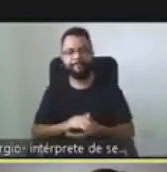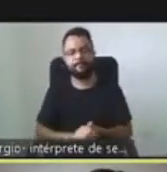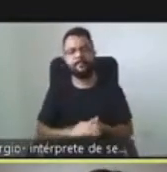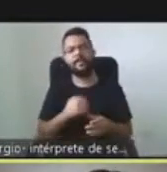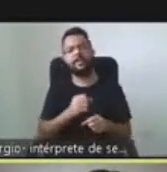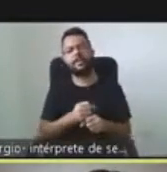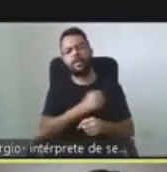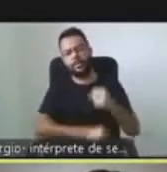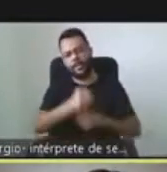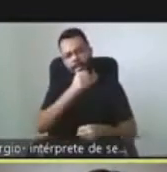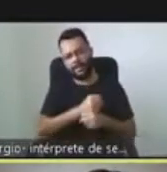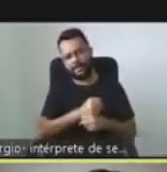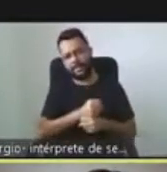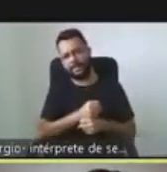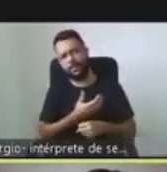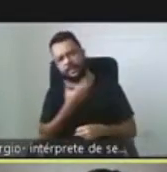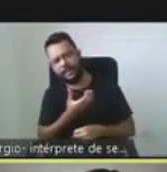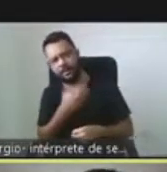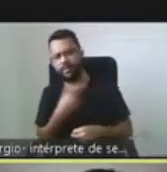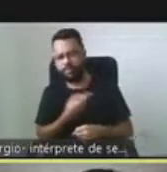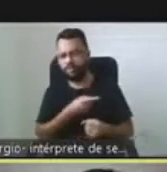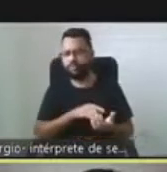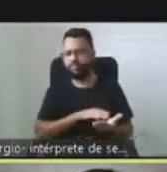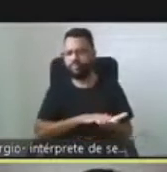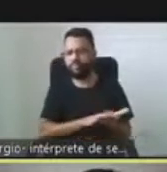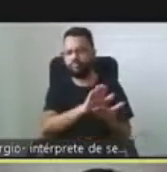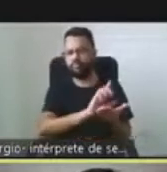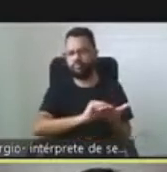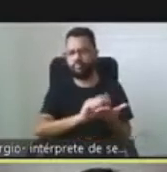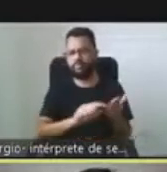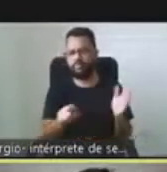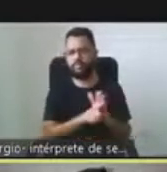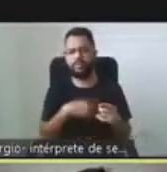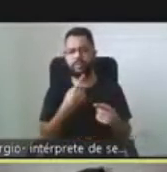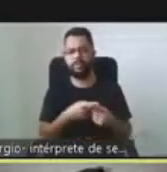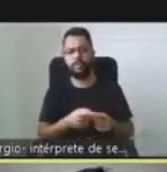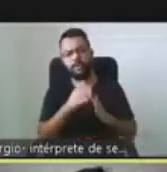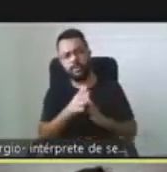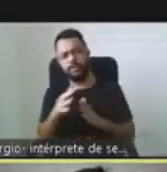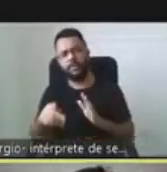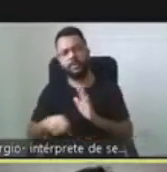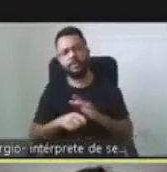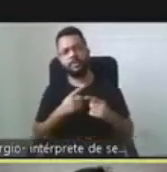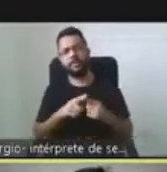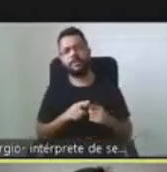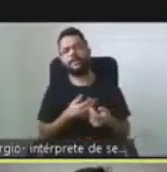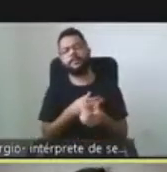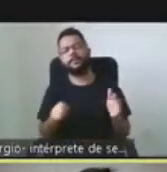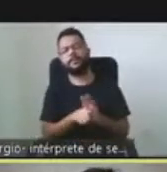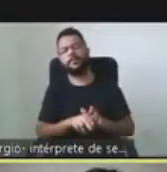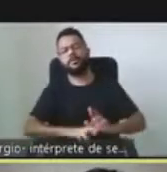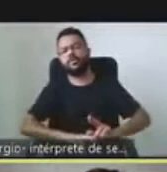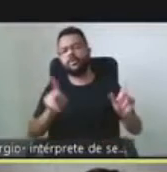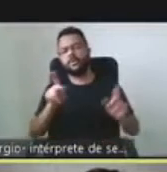pasado, investigamos, entrevistamos a profundidad a varias personas con